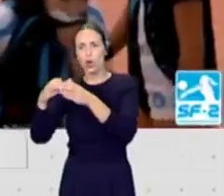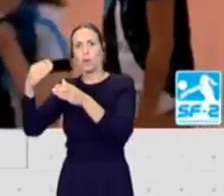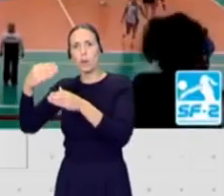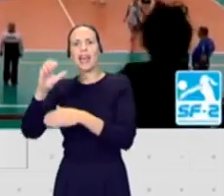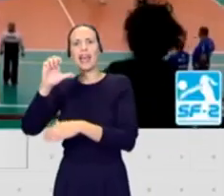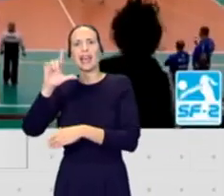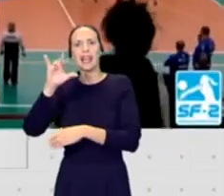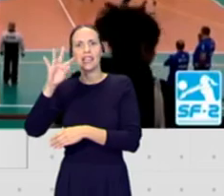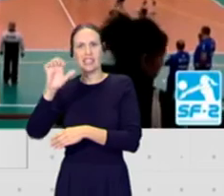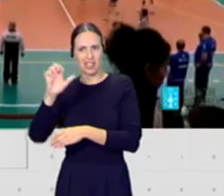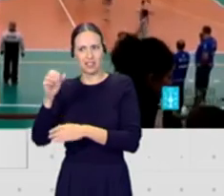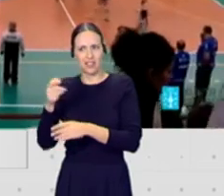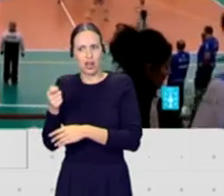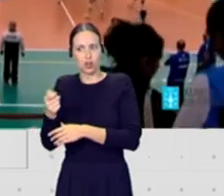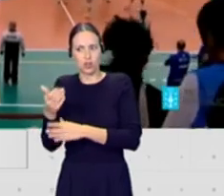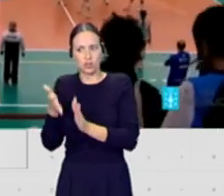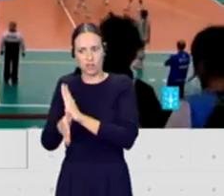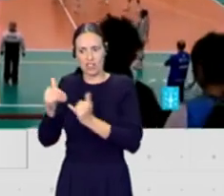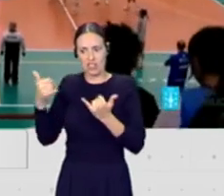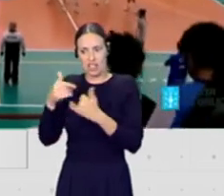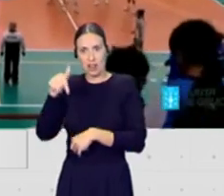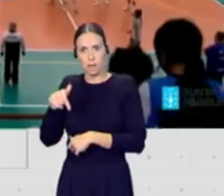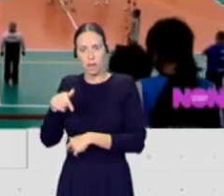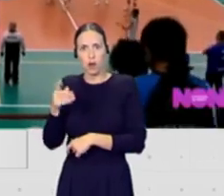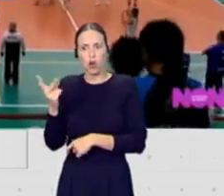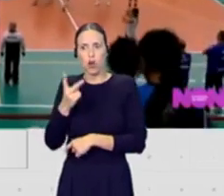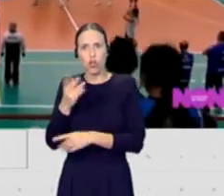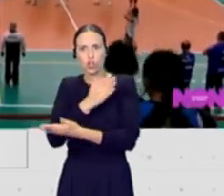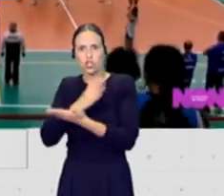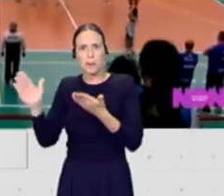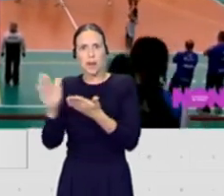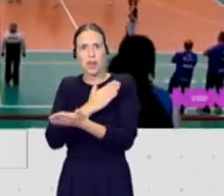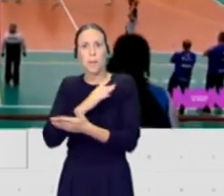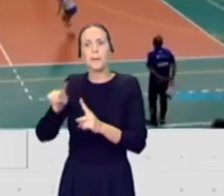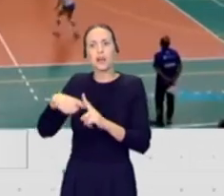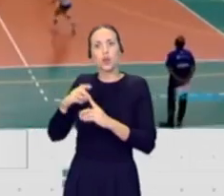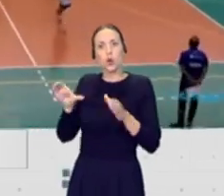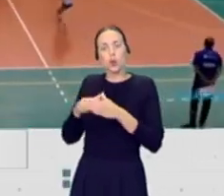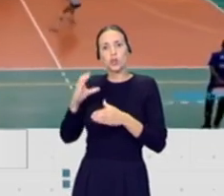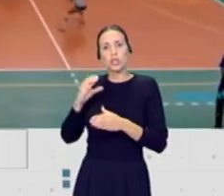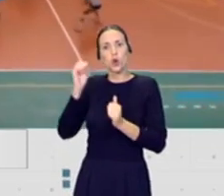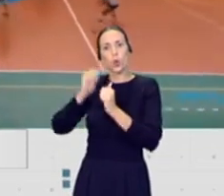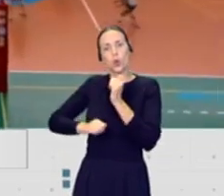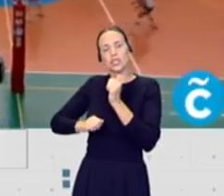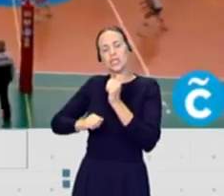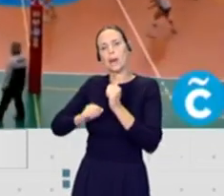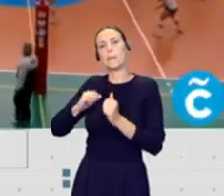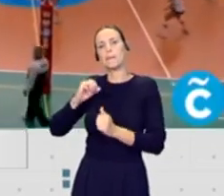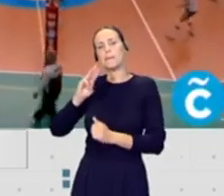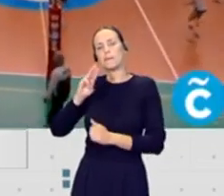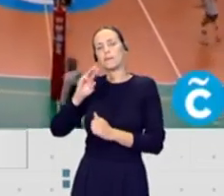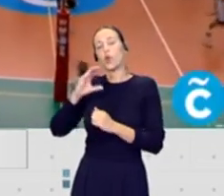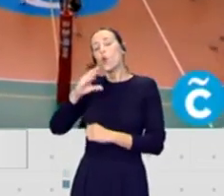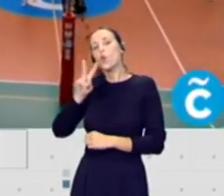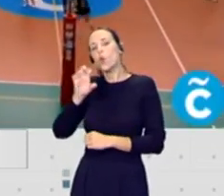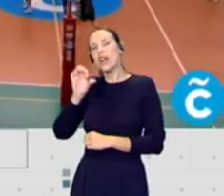Volley El Rosario, otro equipo de Tenerife, que no está con ustedes. Y en el grupo C está el Cuesta Piedra de Tenerife y el Hidramar de Gran Canaria. Sí.